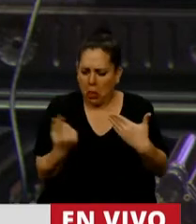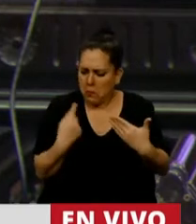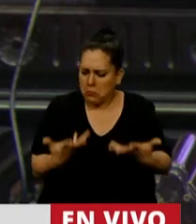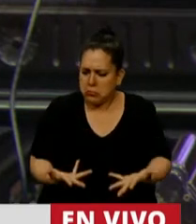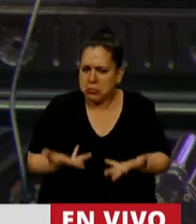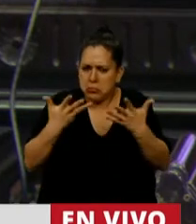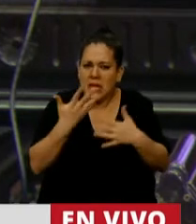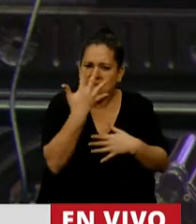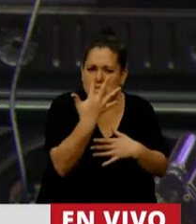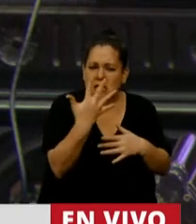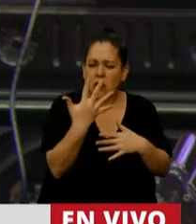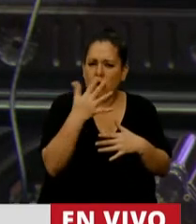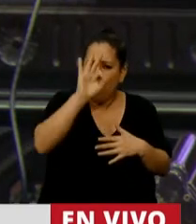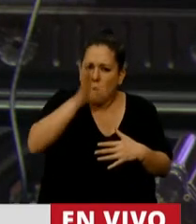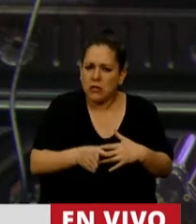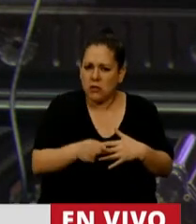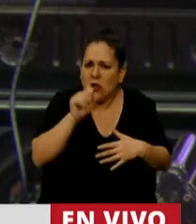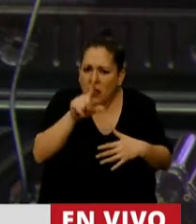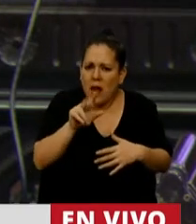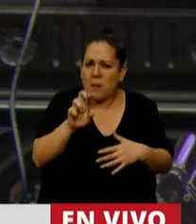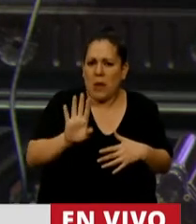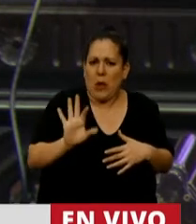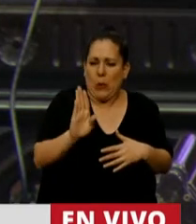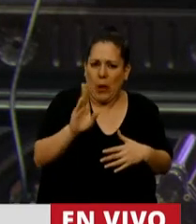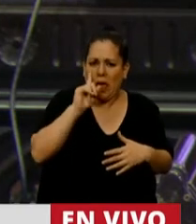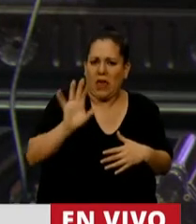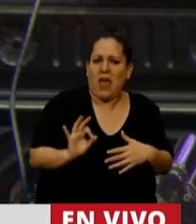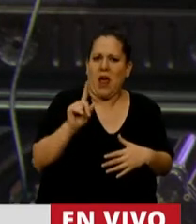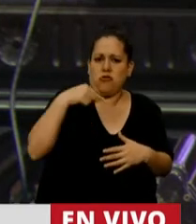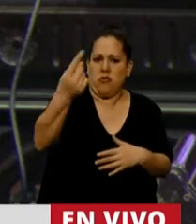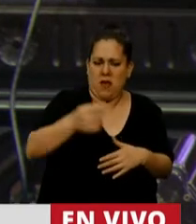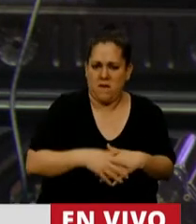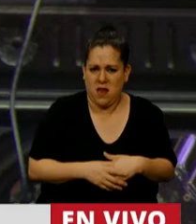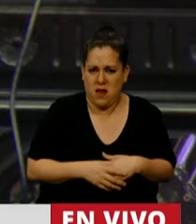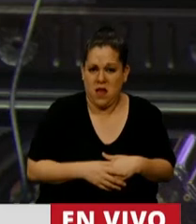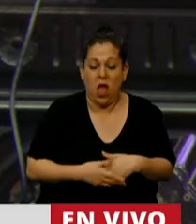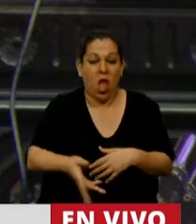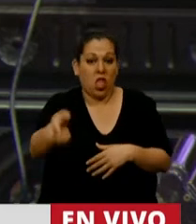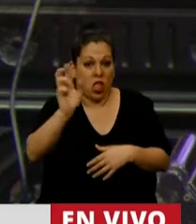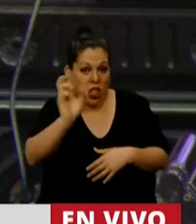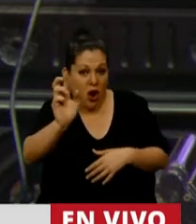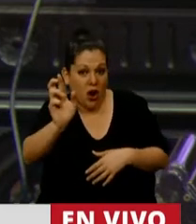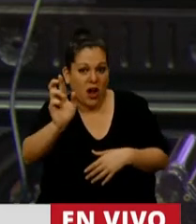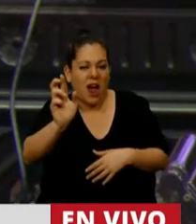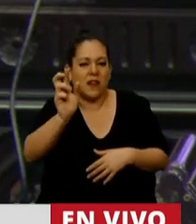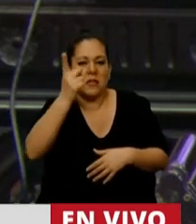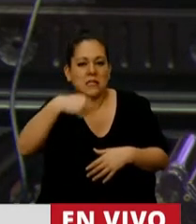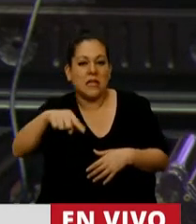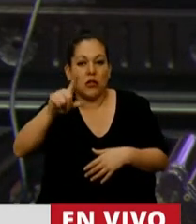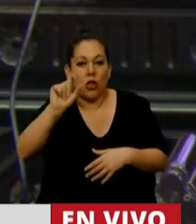puntos del PBI el año que viene? Cuando el dólar está previsto el año que viene a 102